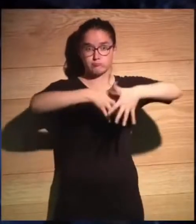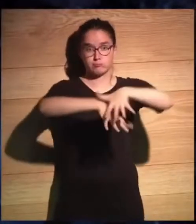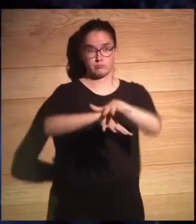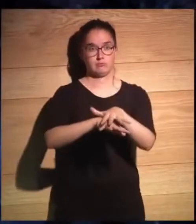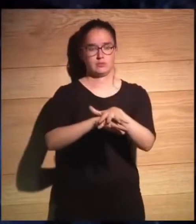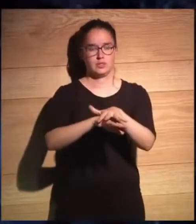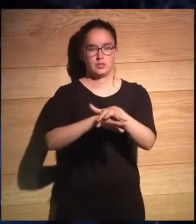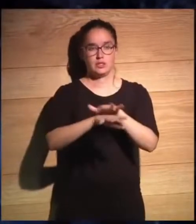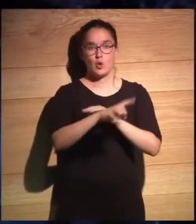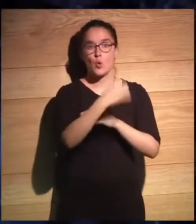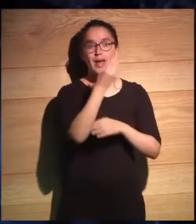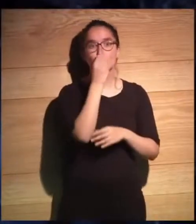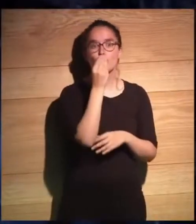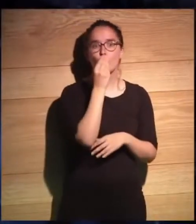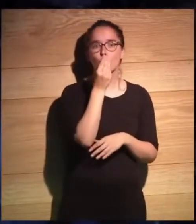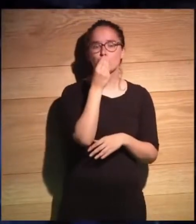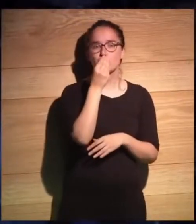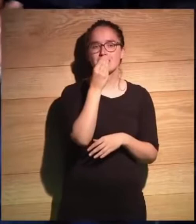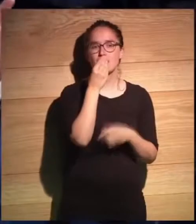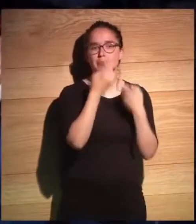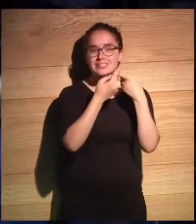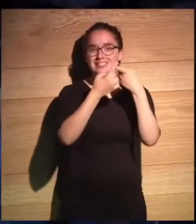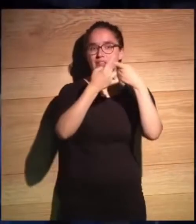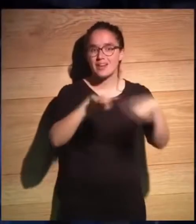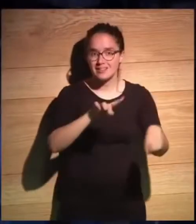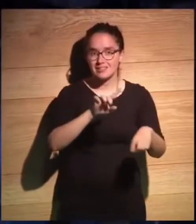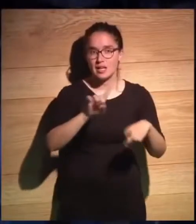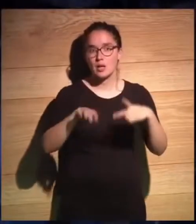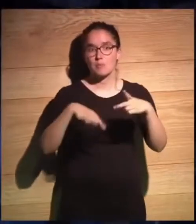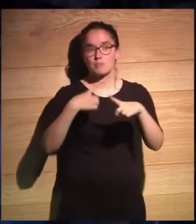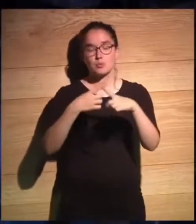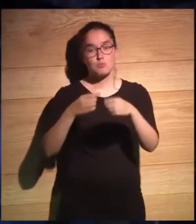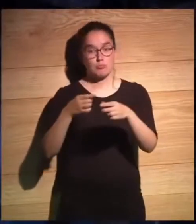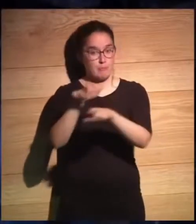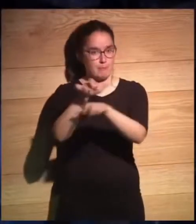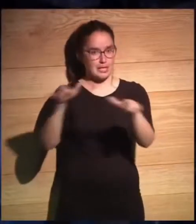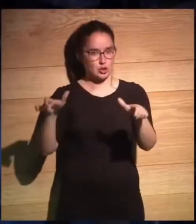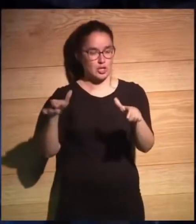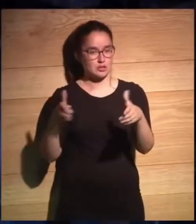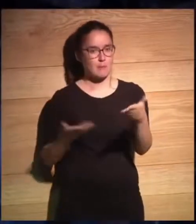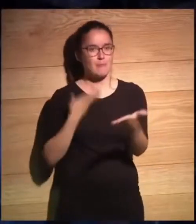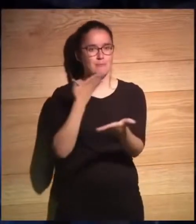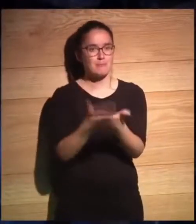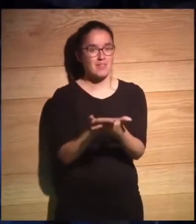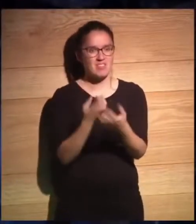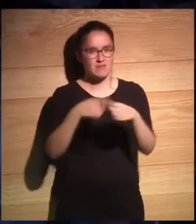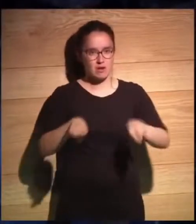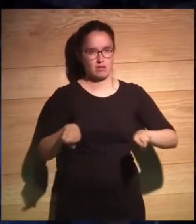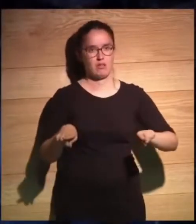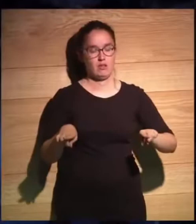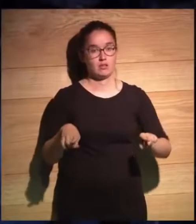conjunción de una comida completamente diferente y un público de una demanda distinta,